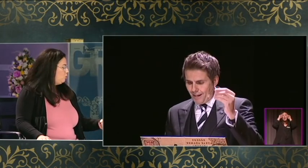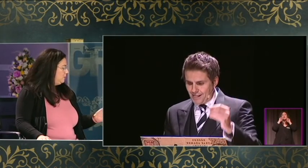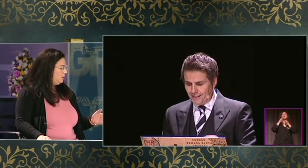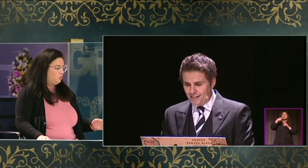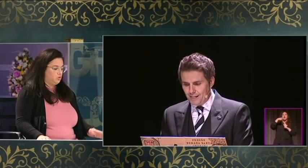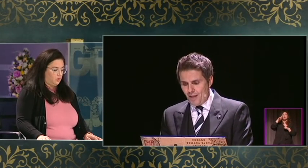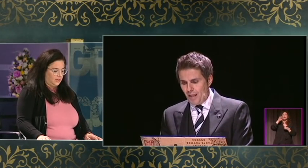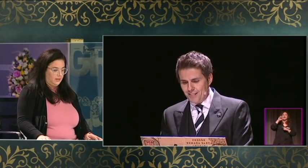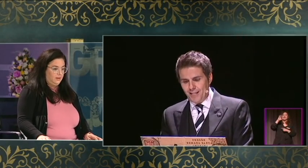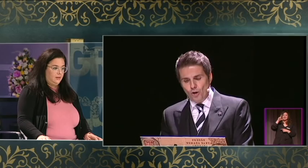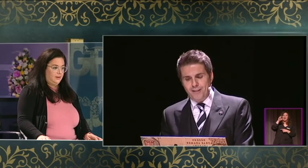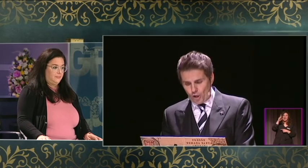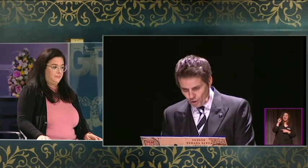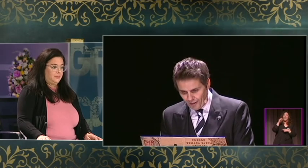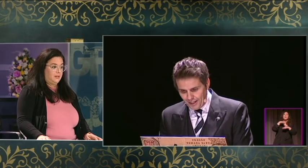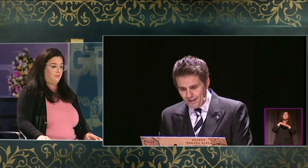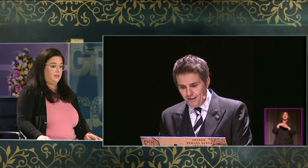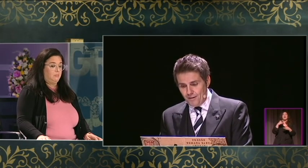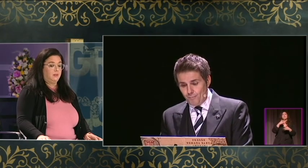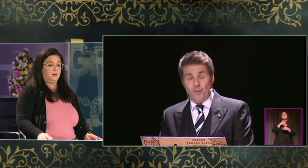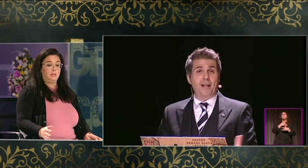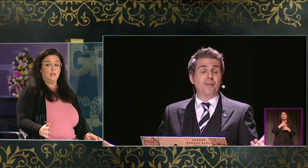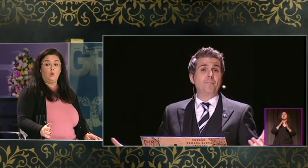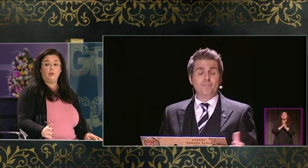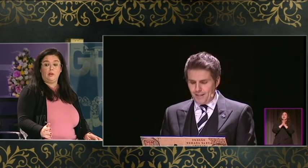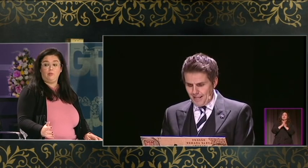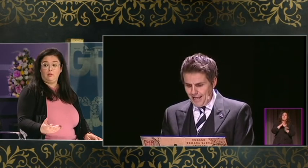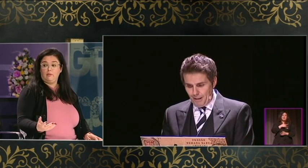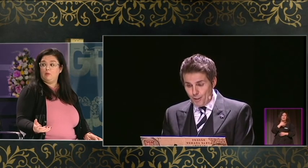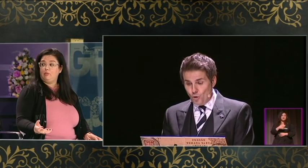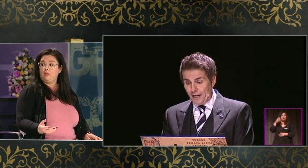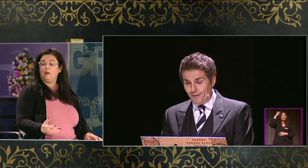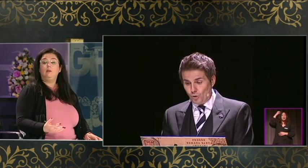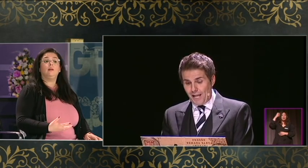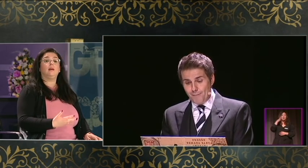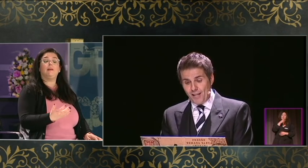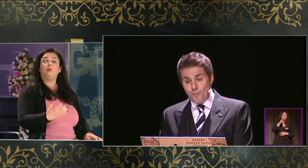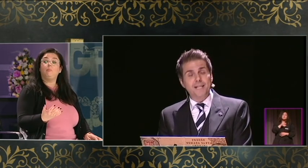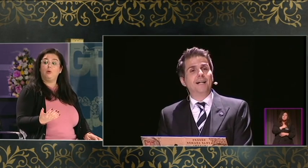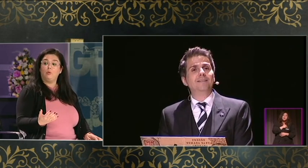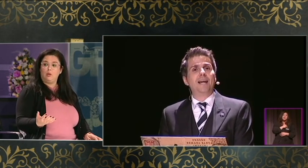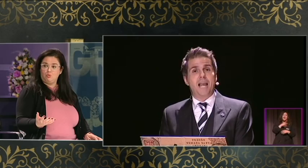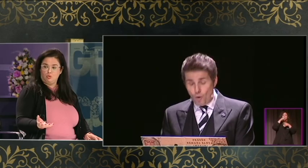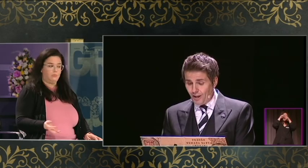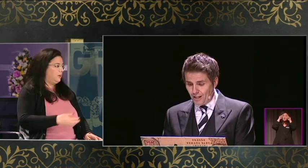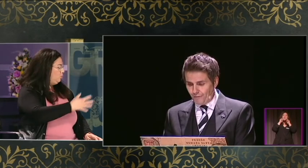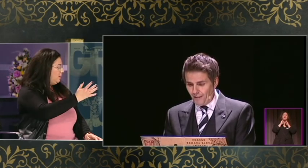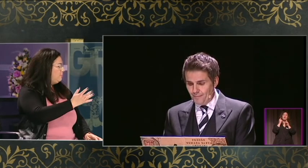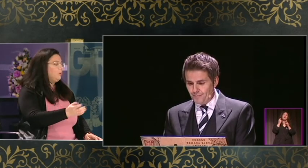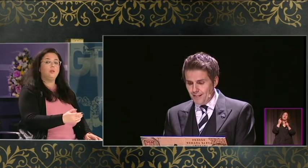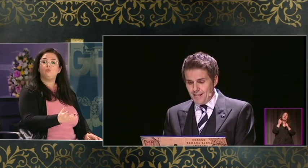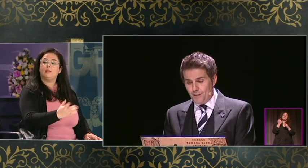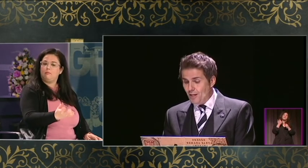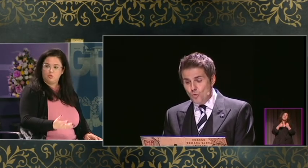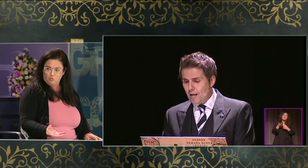antes hemos comentado nosotros aquí que al final prácticamente es la única ciudad de Andalucía que va a dar un pregón al uso. ¿Hay alguna